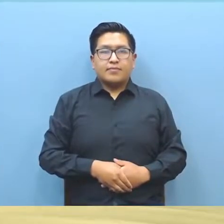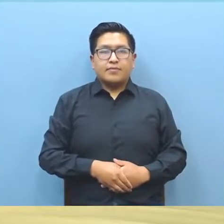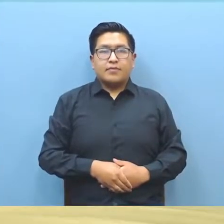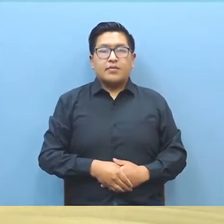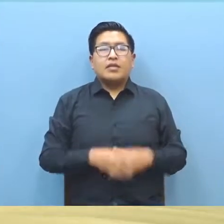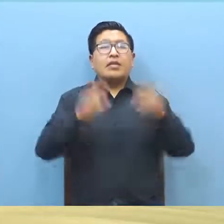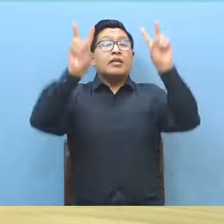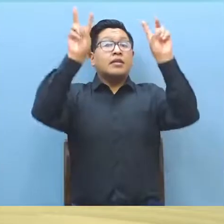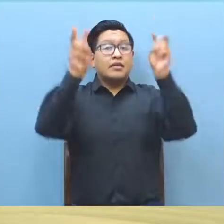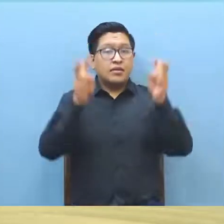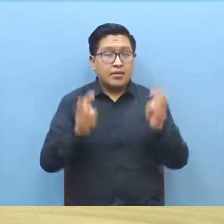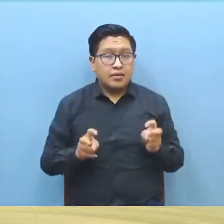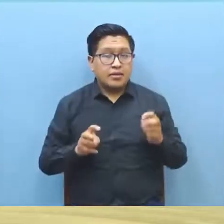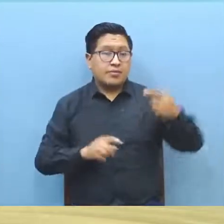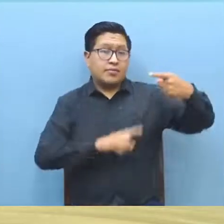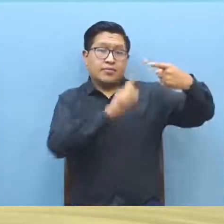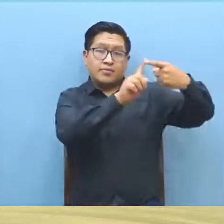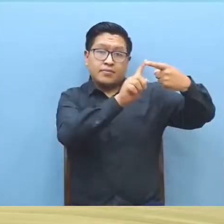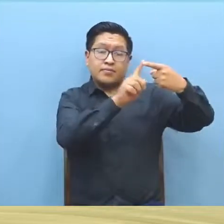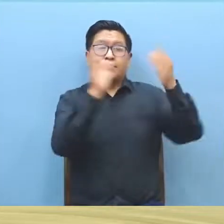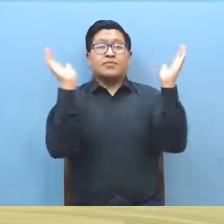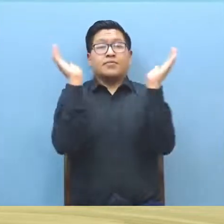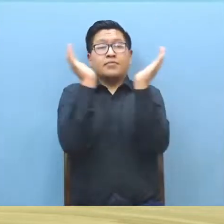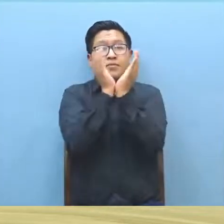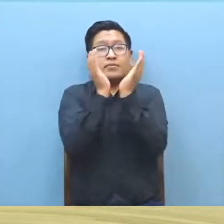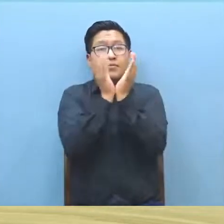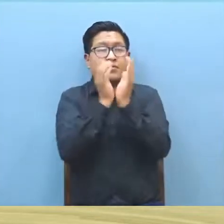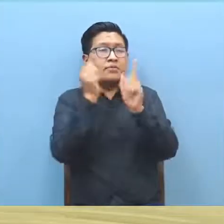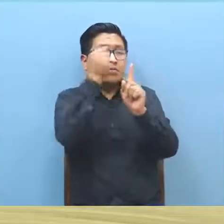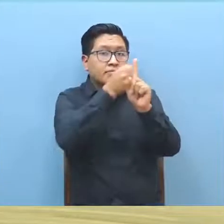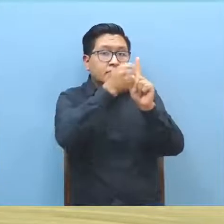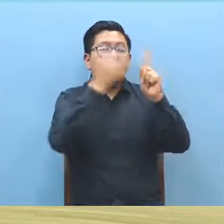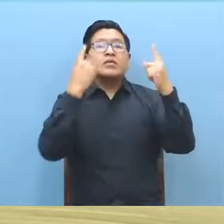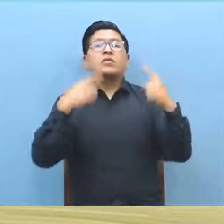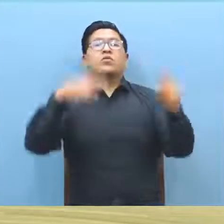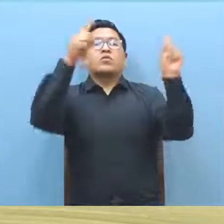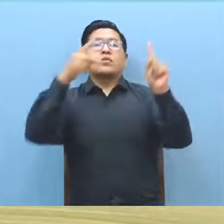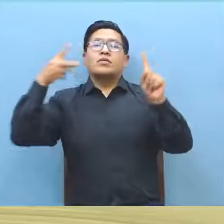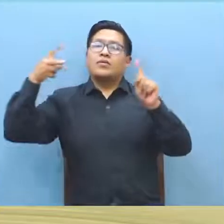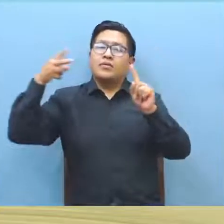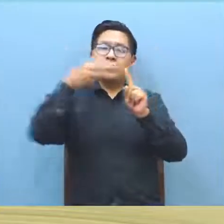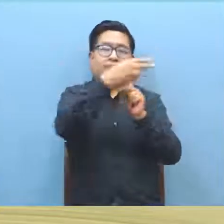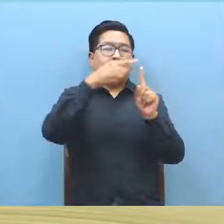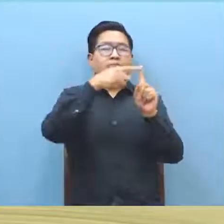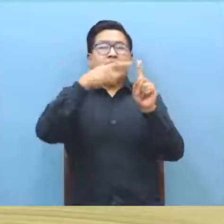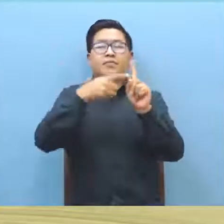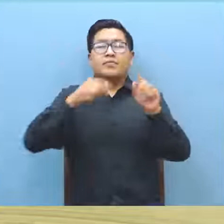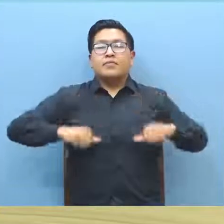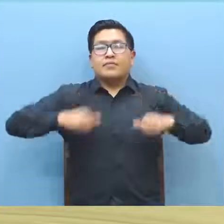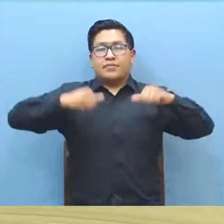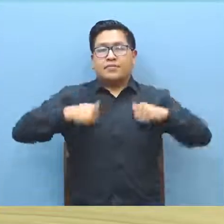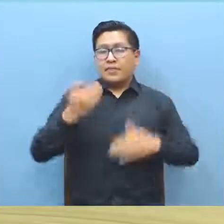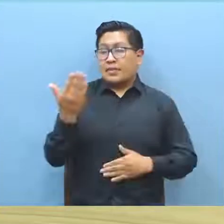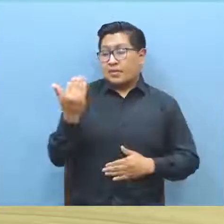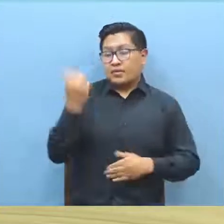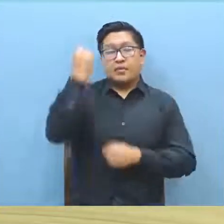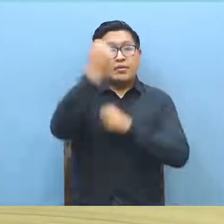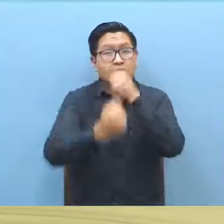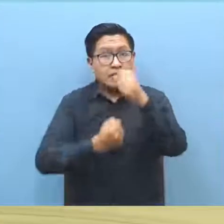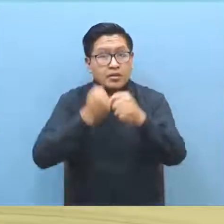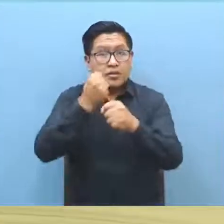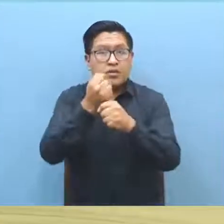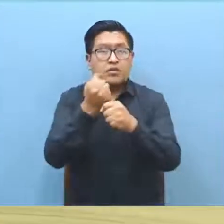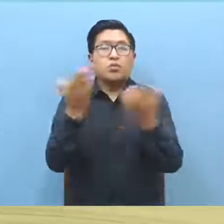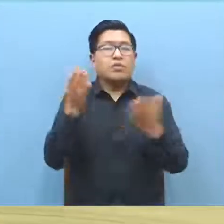Comenzamos con los titulares del día. La Defensoría del Pueblo posibilita la interrupción legal del embarazo de un adolescente de 15 años de edad,